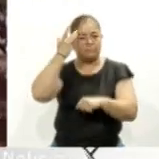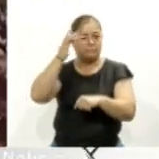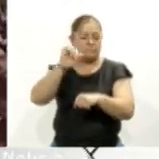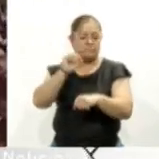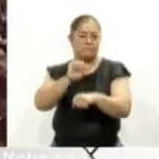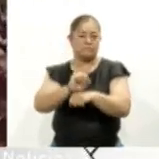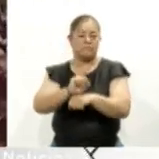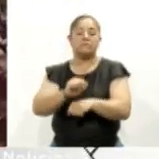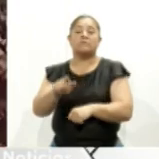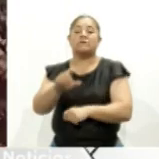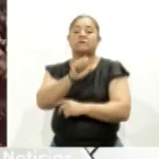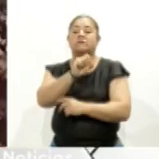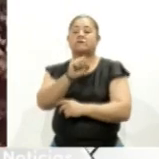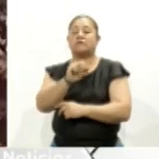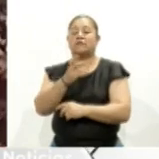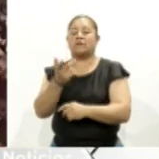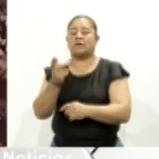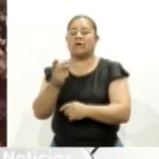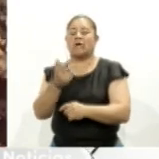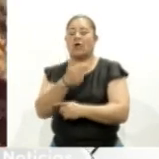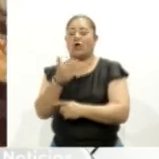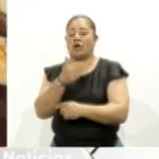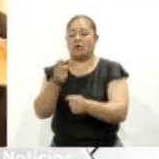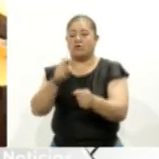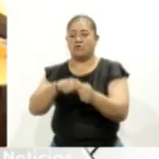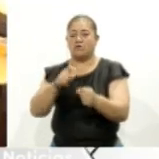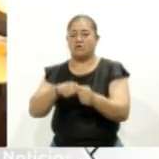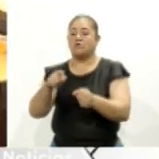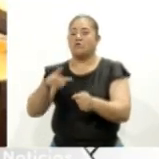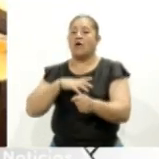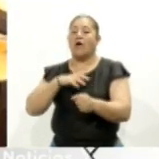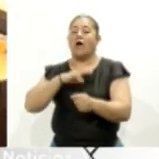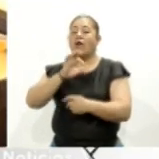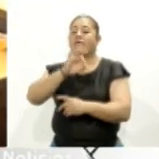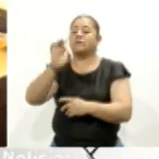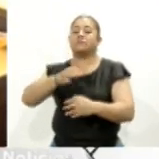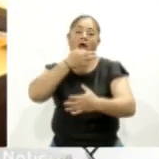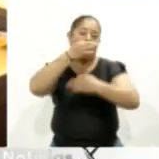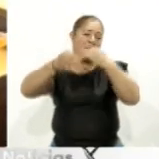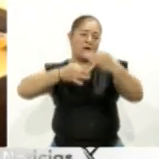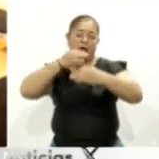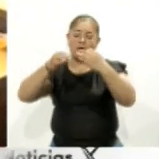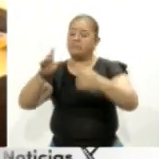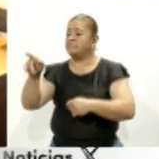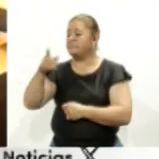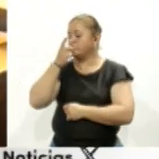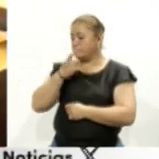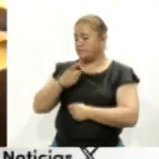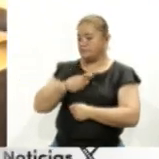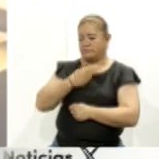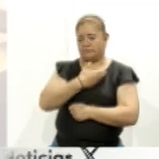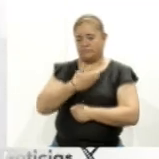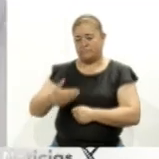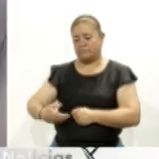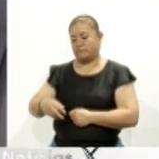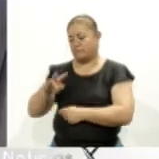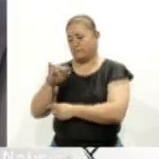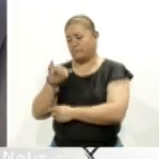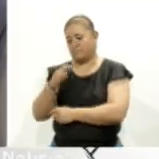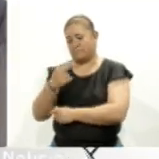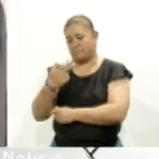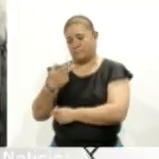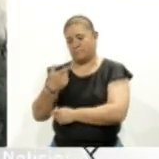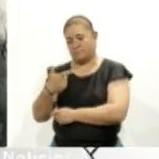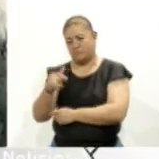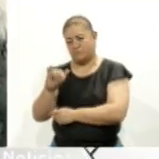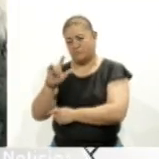de 60 establecimientos adheridos a esta agrupación ya ofertan diversos descuentos, informó su presidente, Virgilio Medellín Viveros. Es